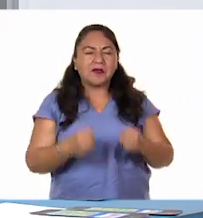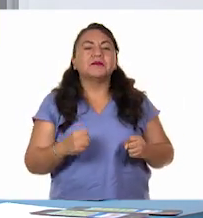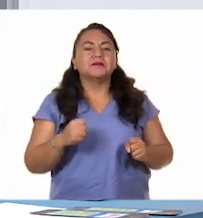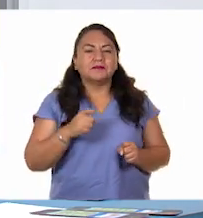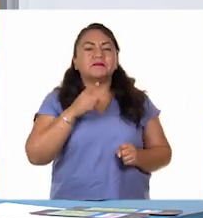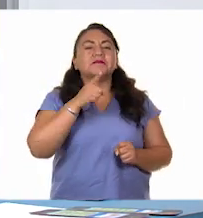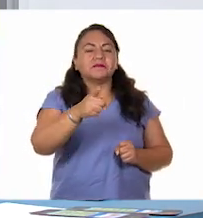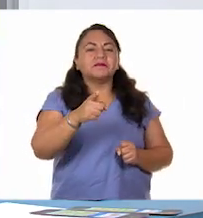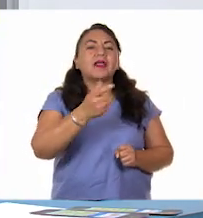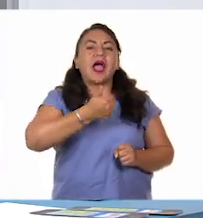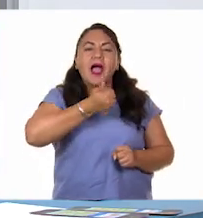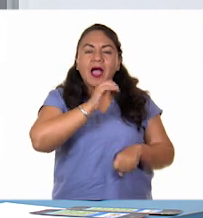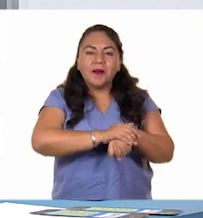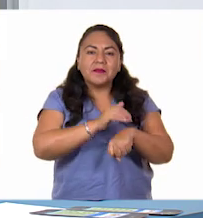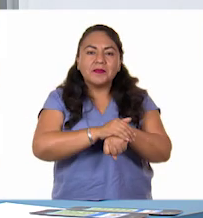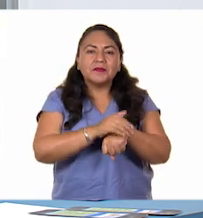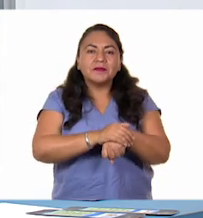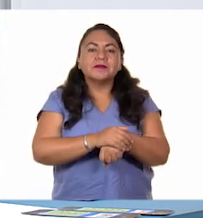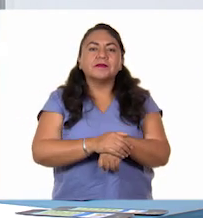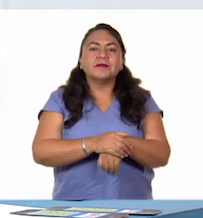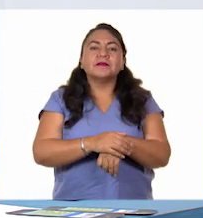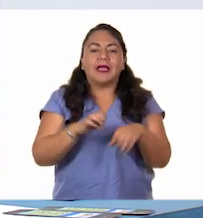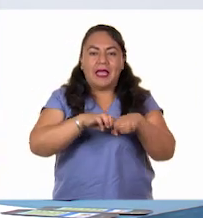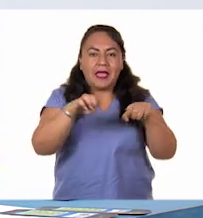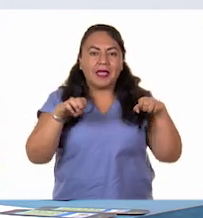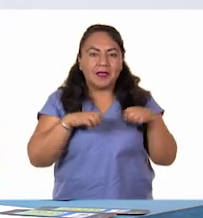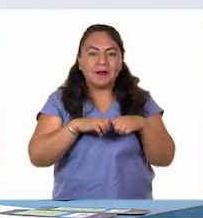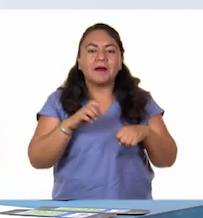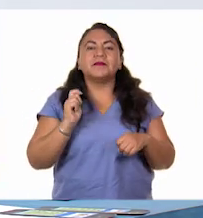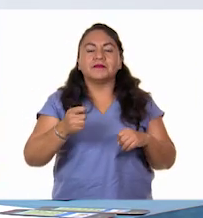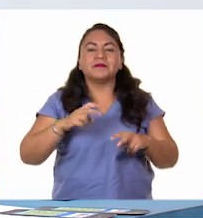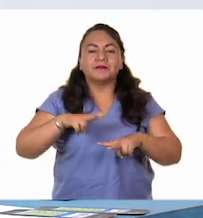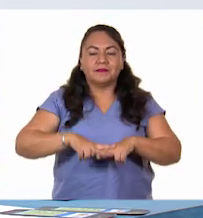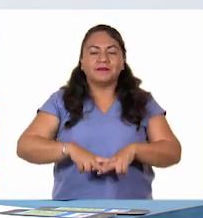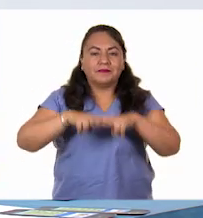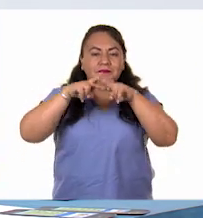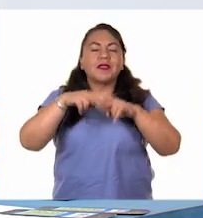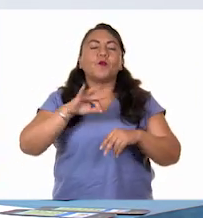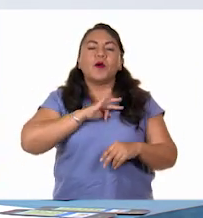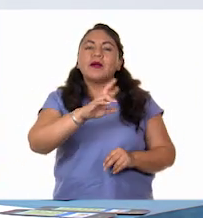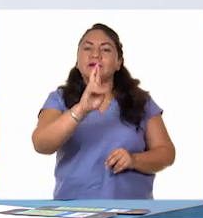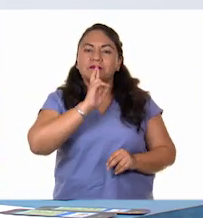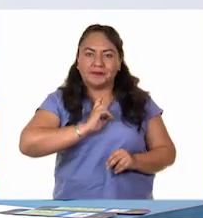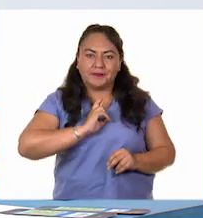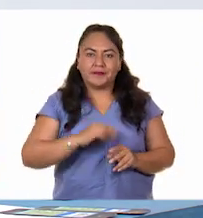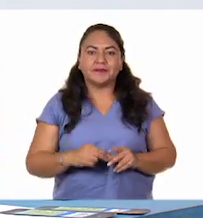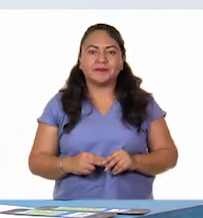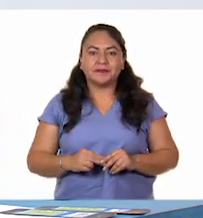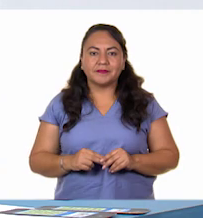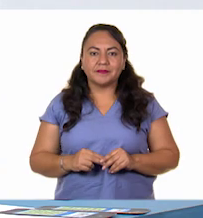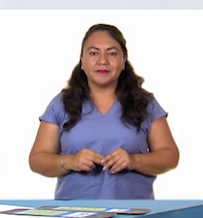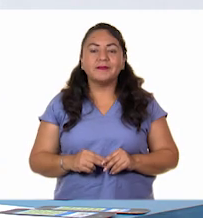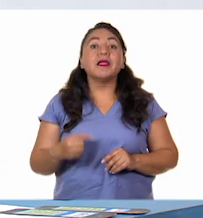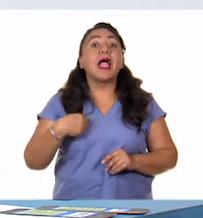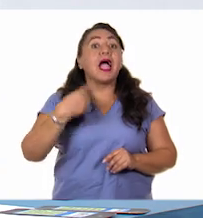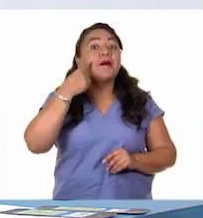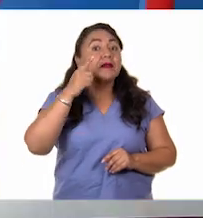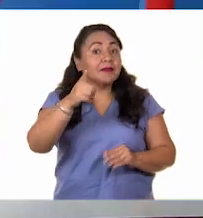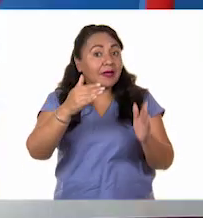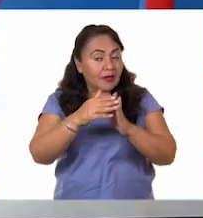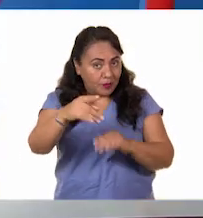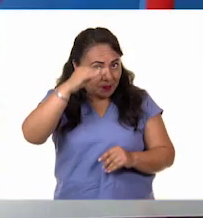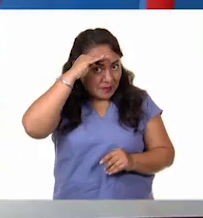nuestros amigos de este equipo de los Prismas seguramente podrán resolver. A ver, en casa,